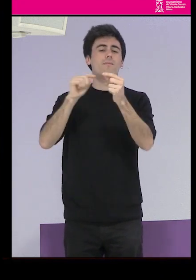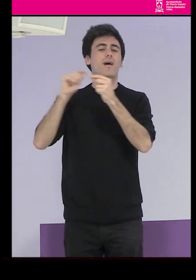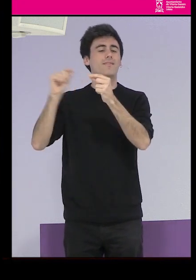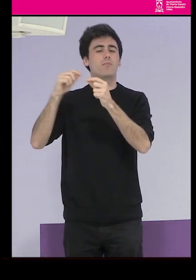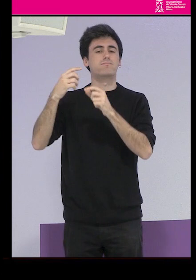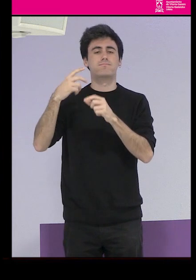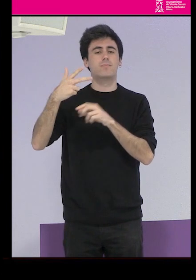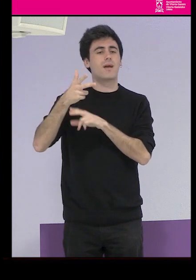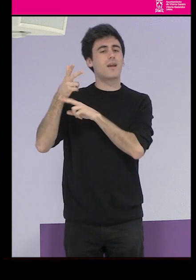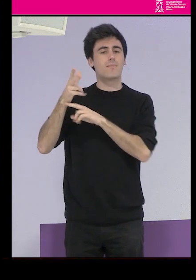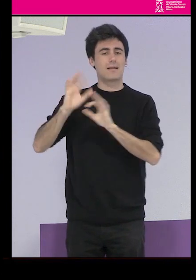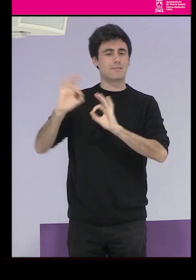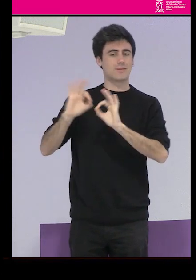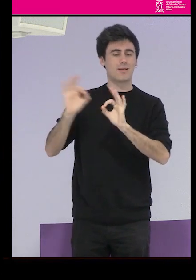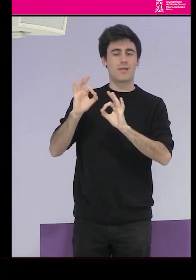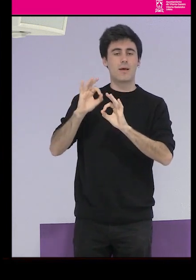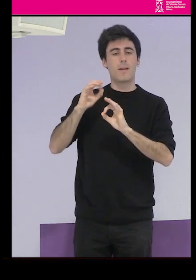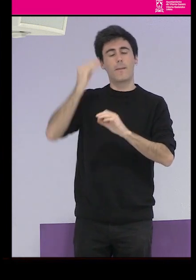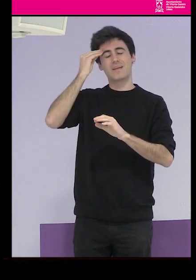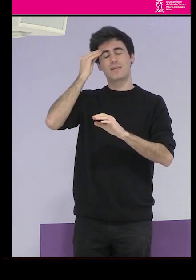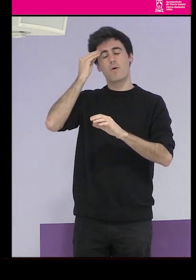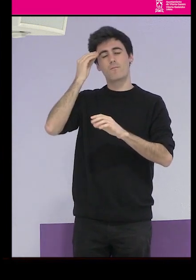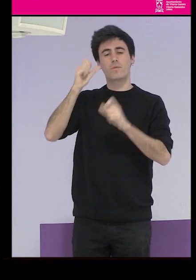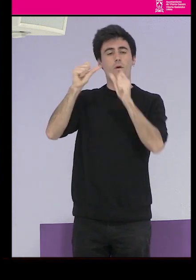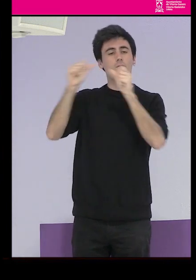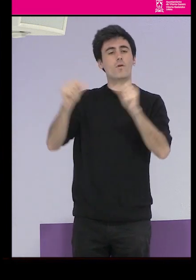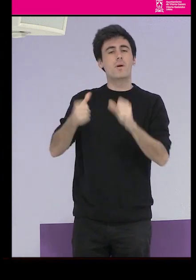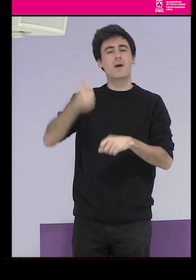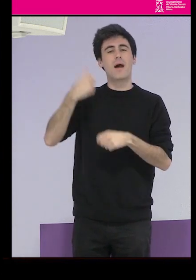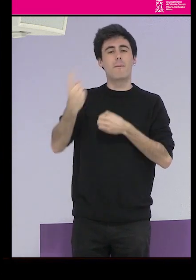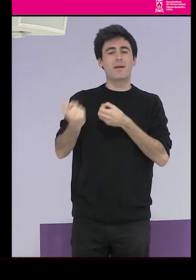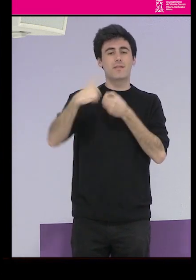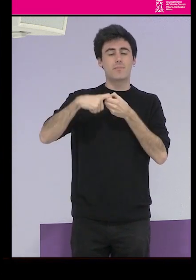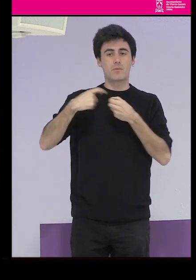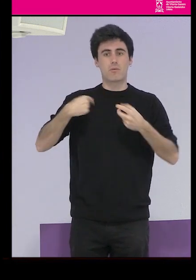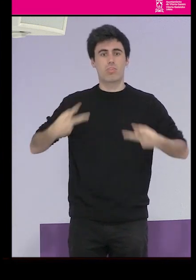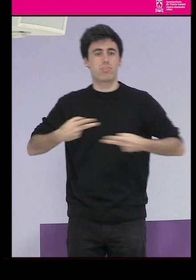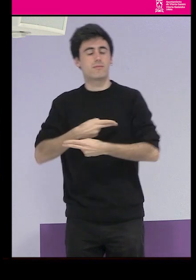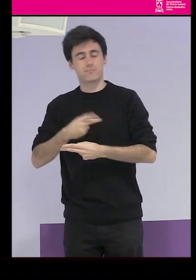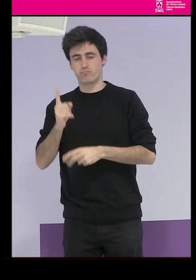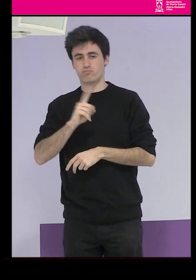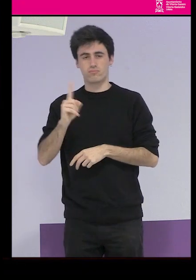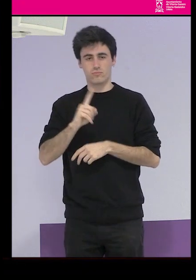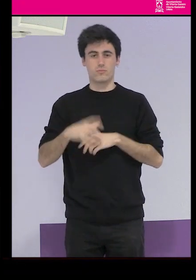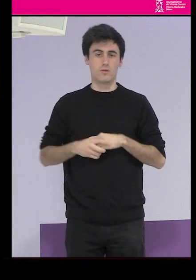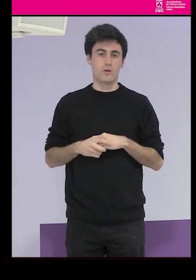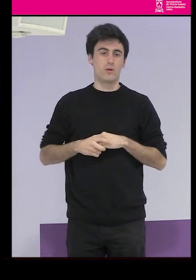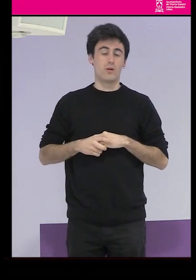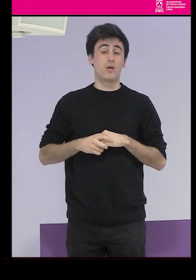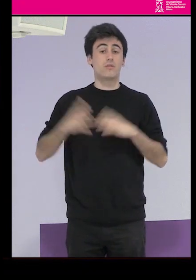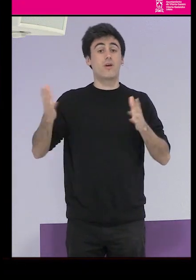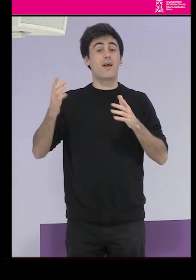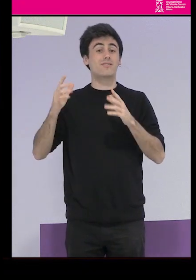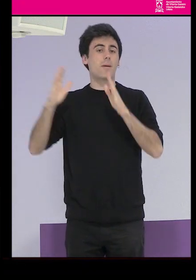parece que es más participativo o que da menos corte y entonces esa parte se queda sin